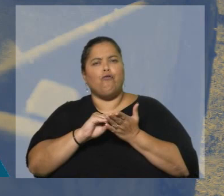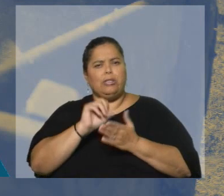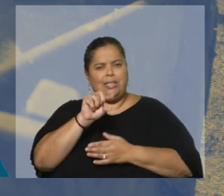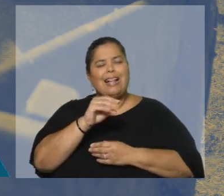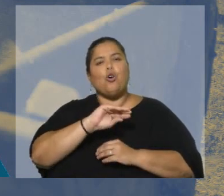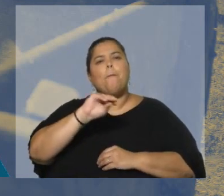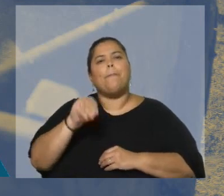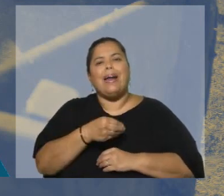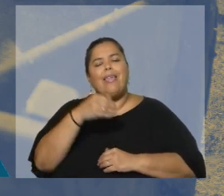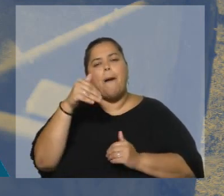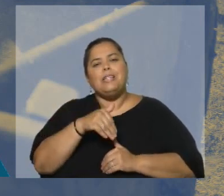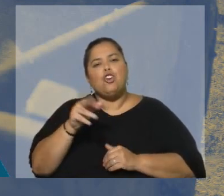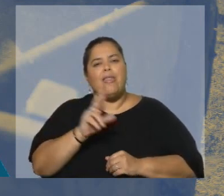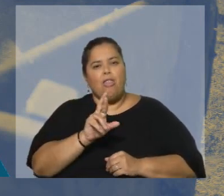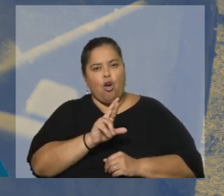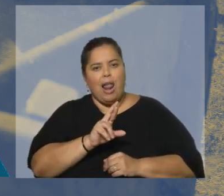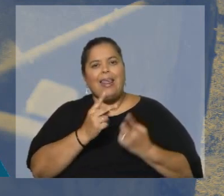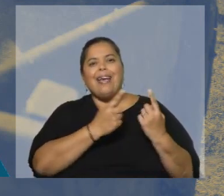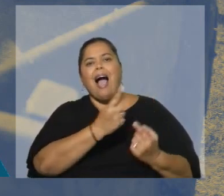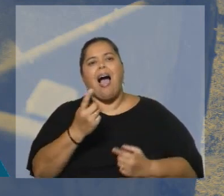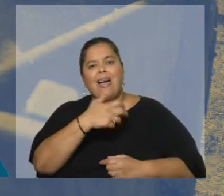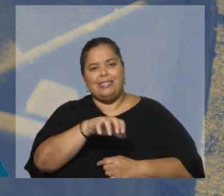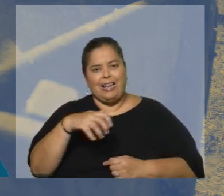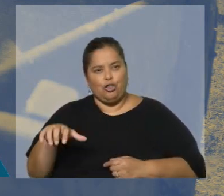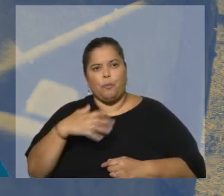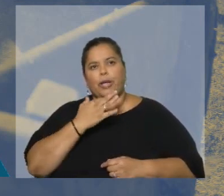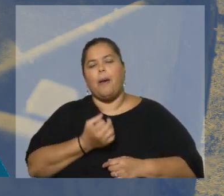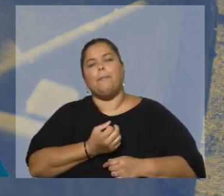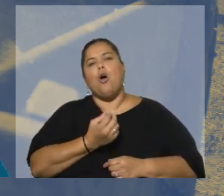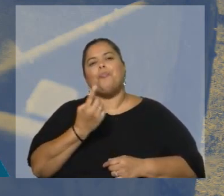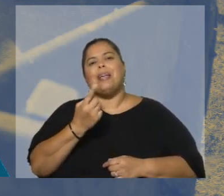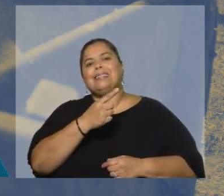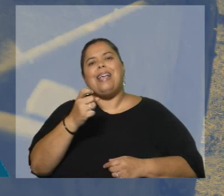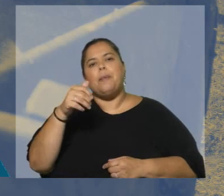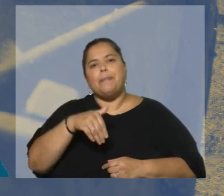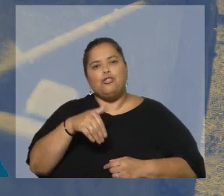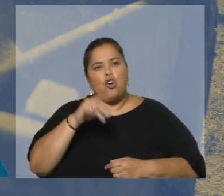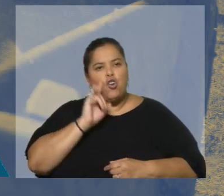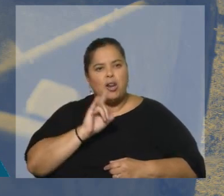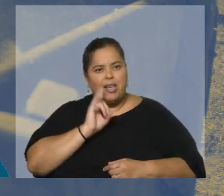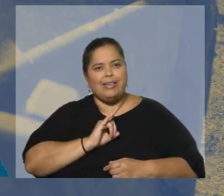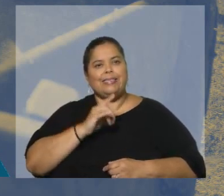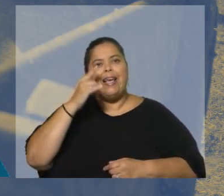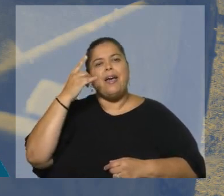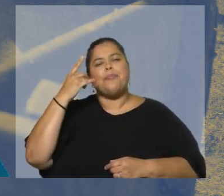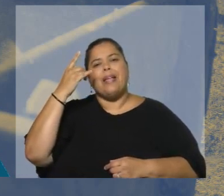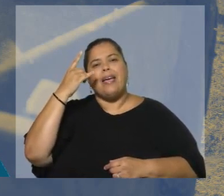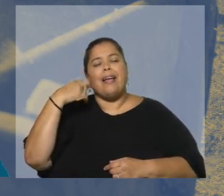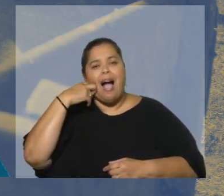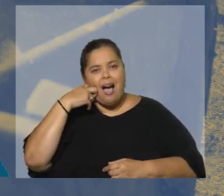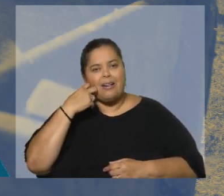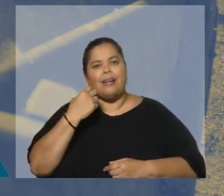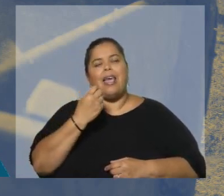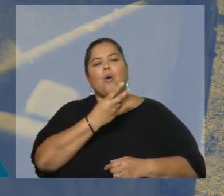de millones de dólares por cada sector. Claro, fíjense ustedes. 100 millones de lechería, la ganadería de carne, 440 millones,